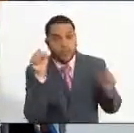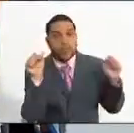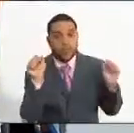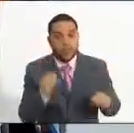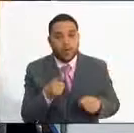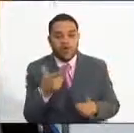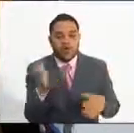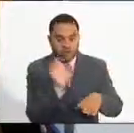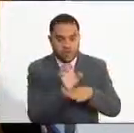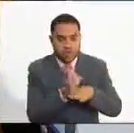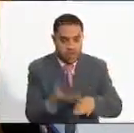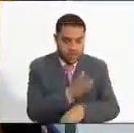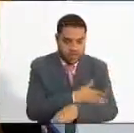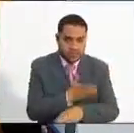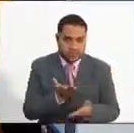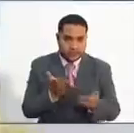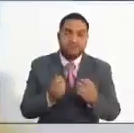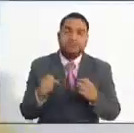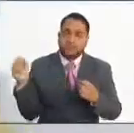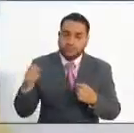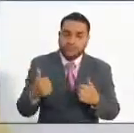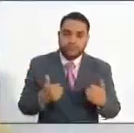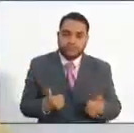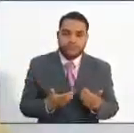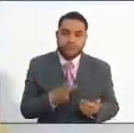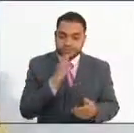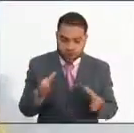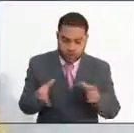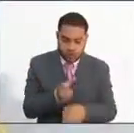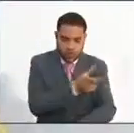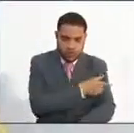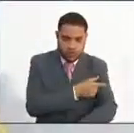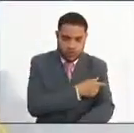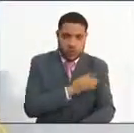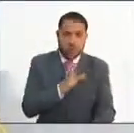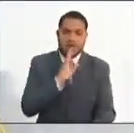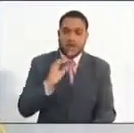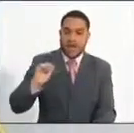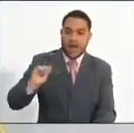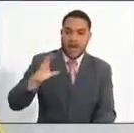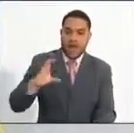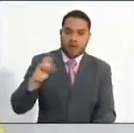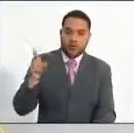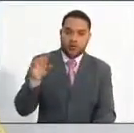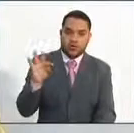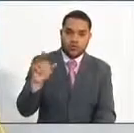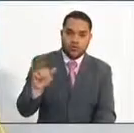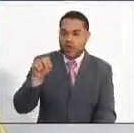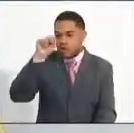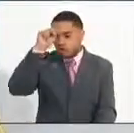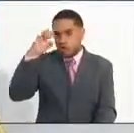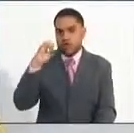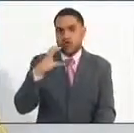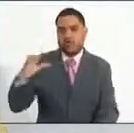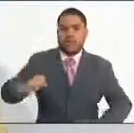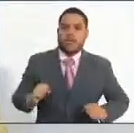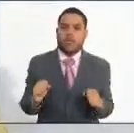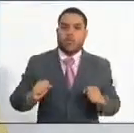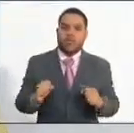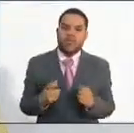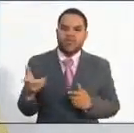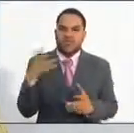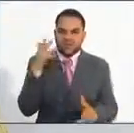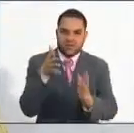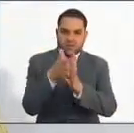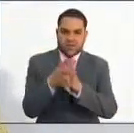entidad para la cual se presentó. Muy bien, volvemos con el comisionado Acosta en el occidente de Bogotá. Hay otra inquietud que llega a nuestro